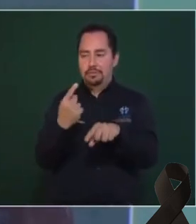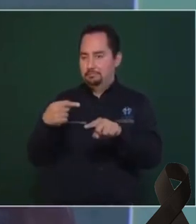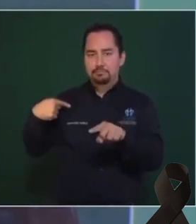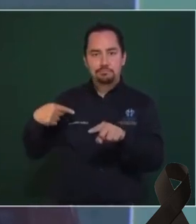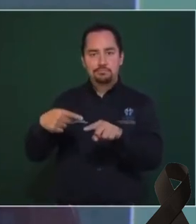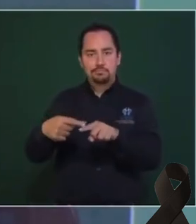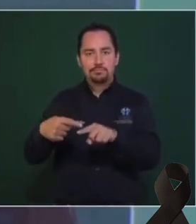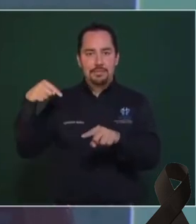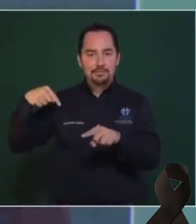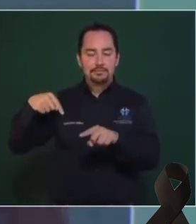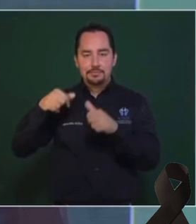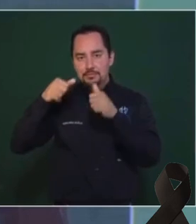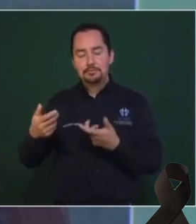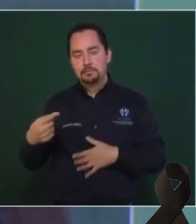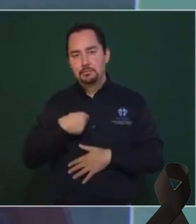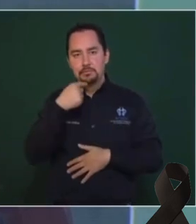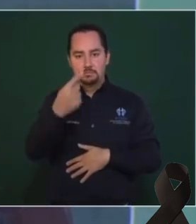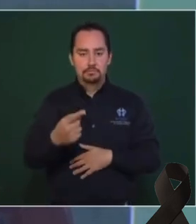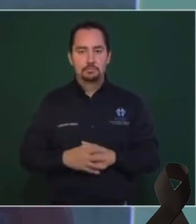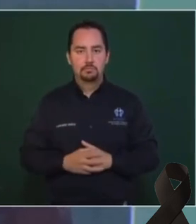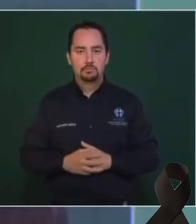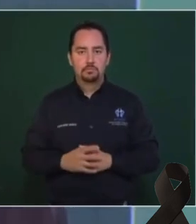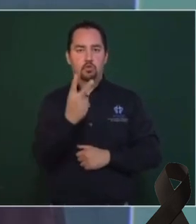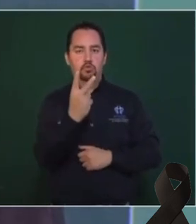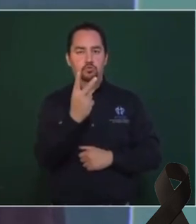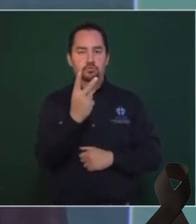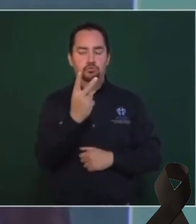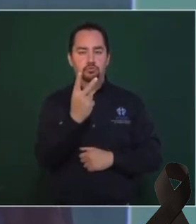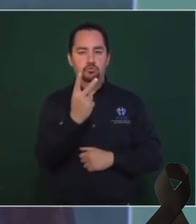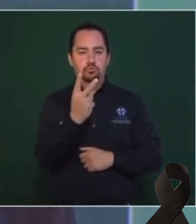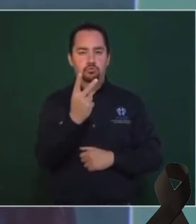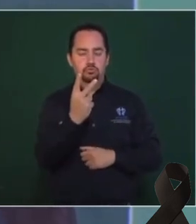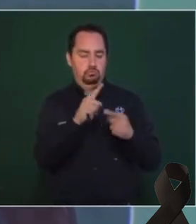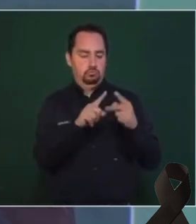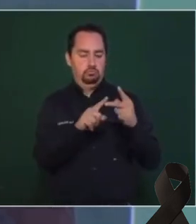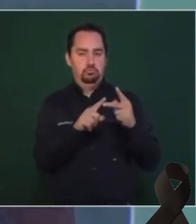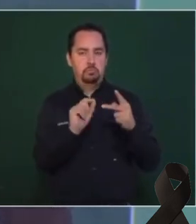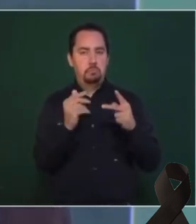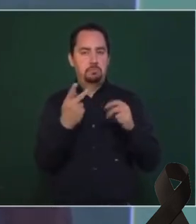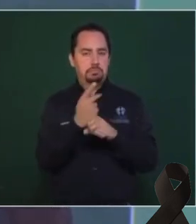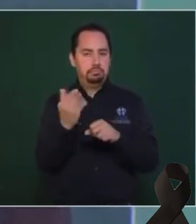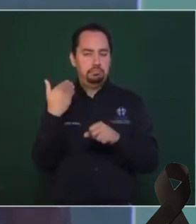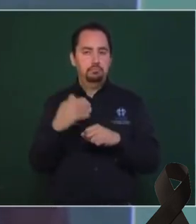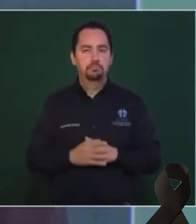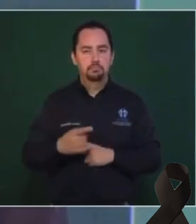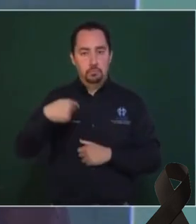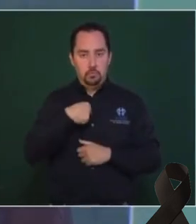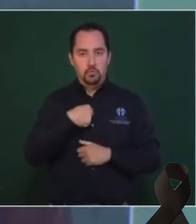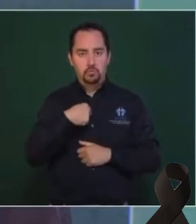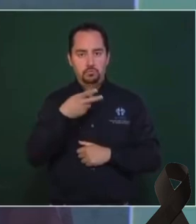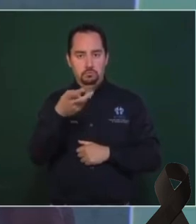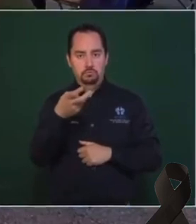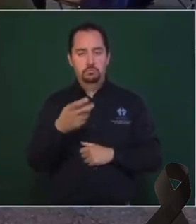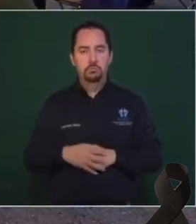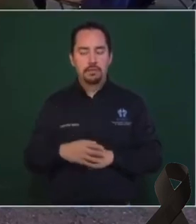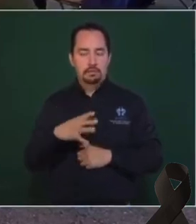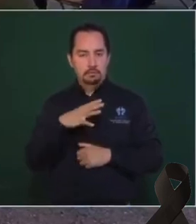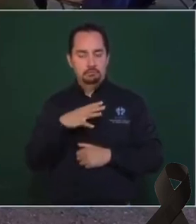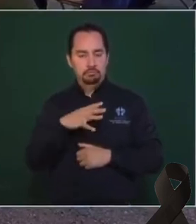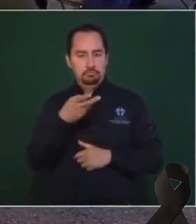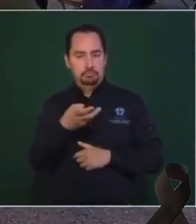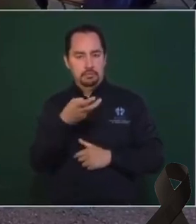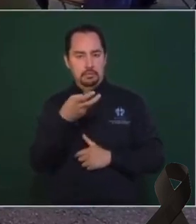Y les puedo hablar de dos eventos recientes en los que he tratado el problema.